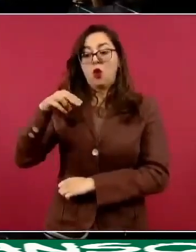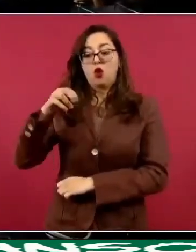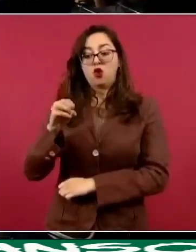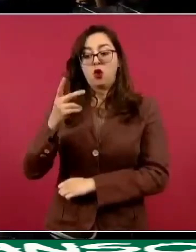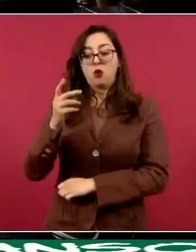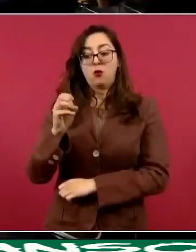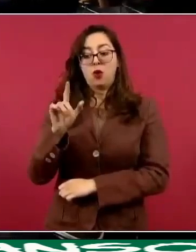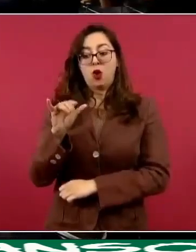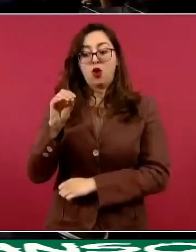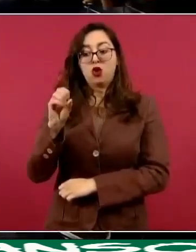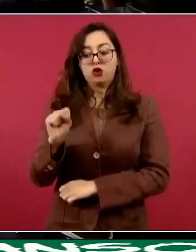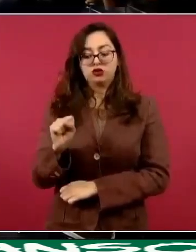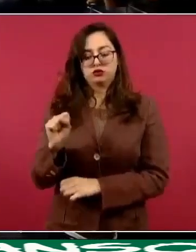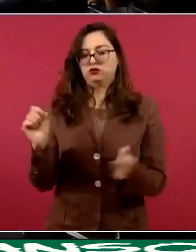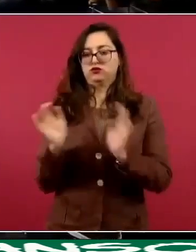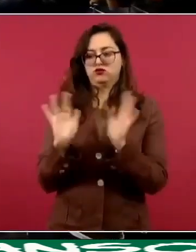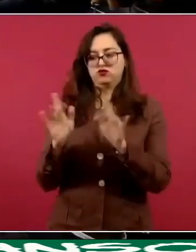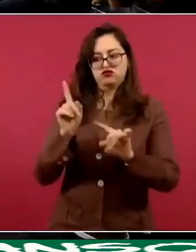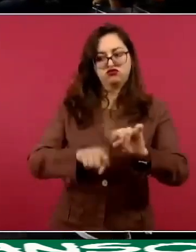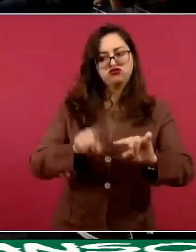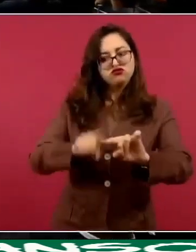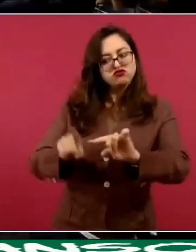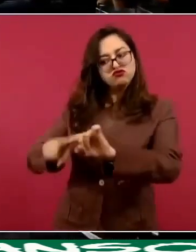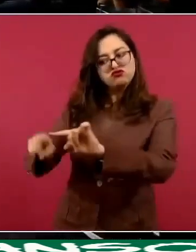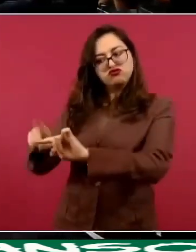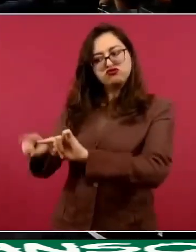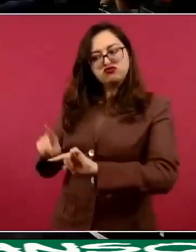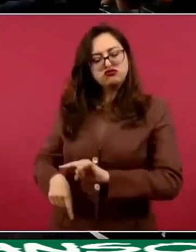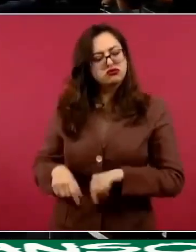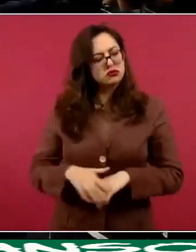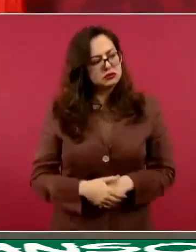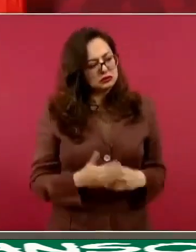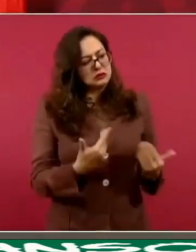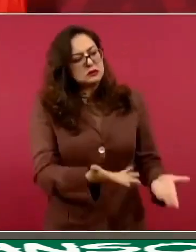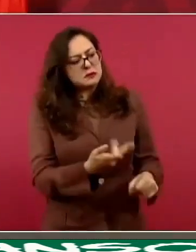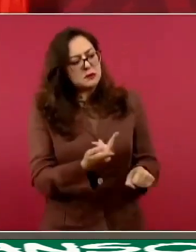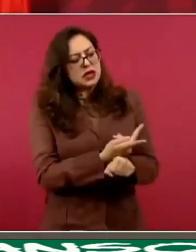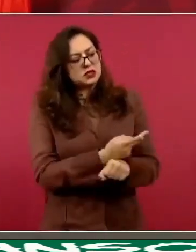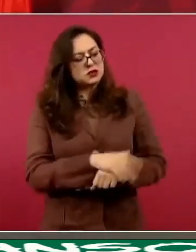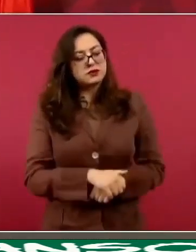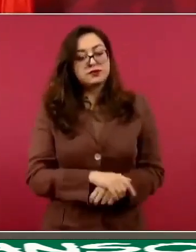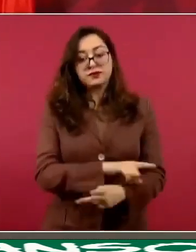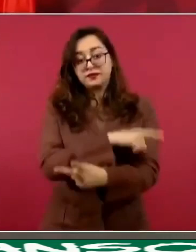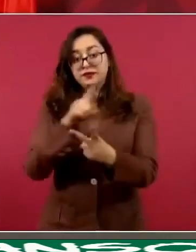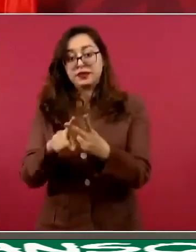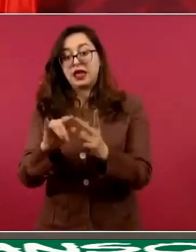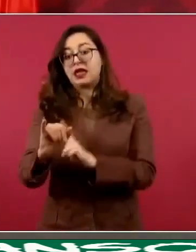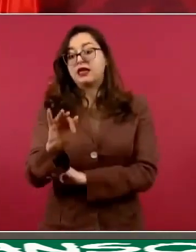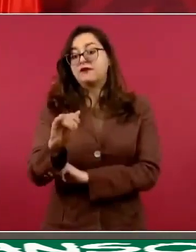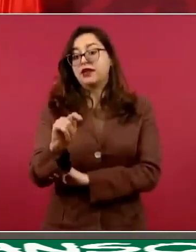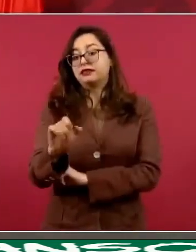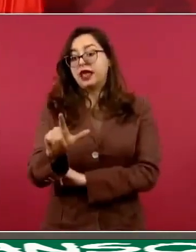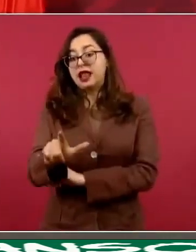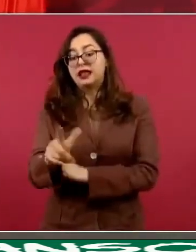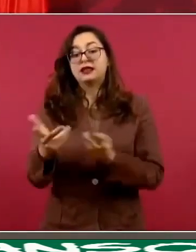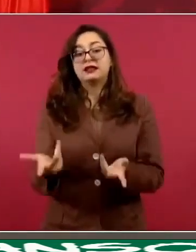hubiese monopolios en los medios de comunicación. Y a ver, les pregunto a ustedes, ¿no hay monopolios en los medios de comunicación?